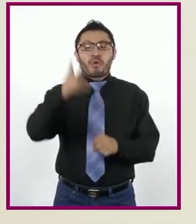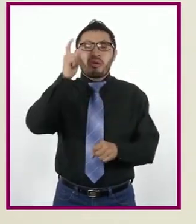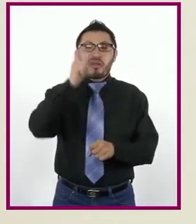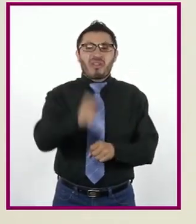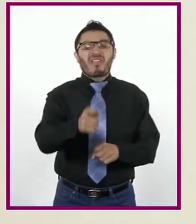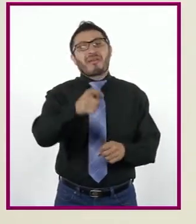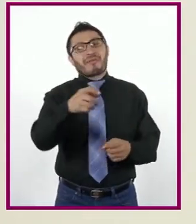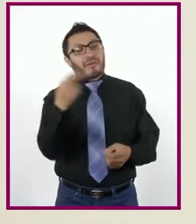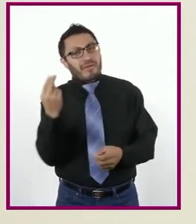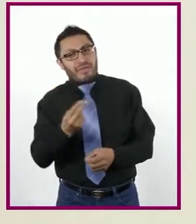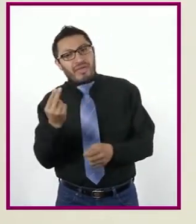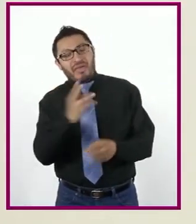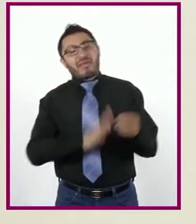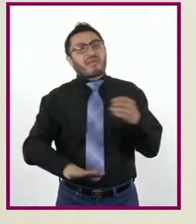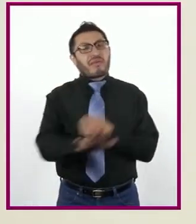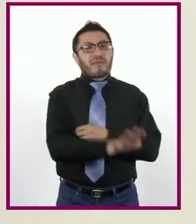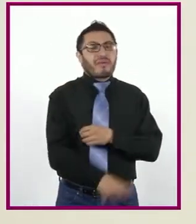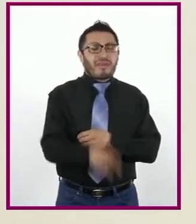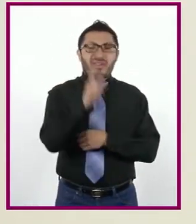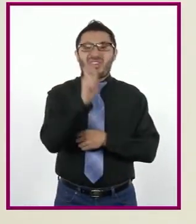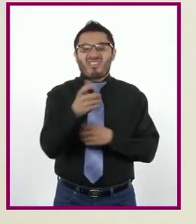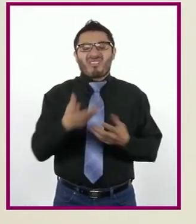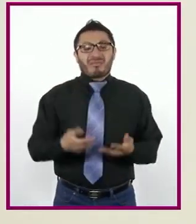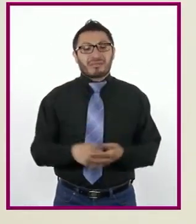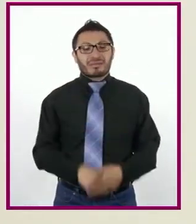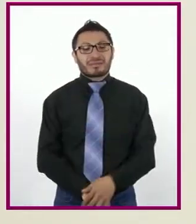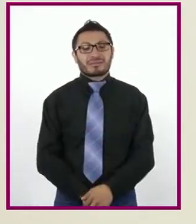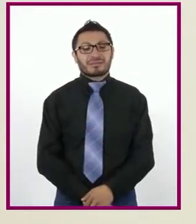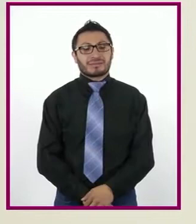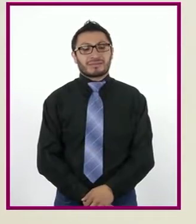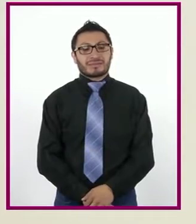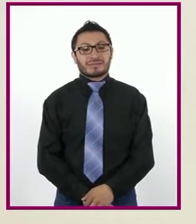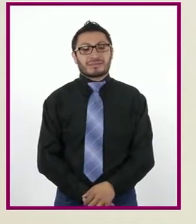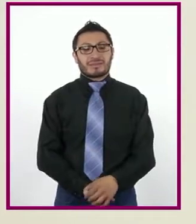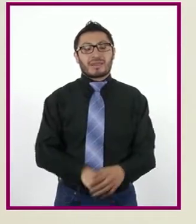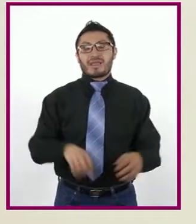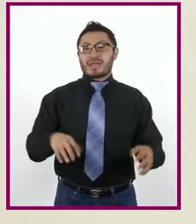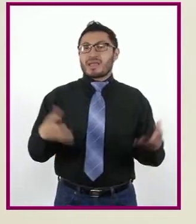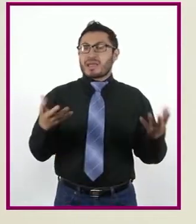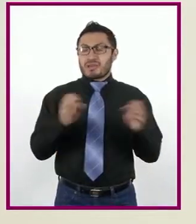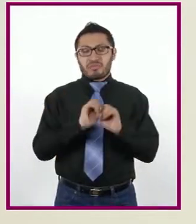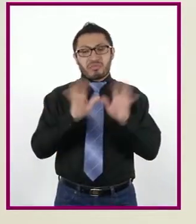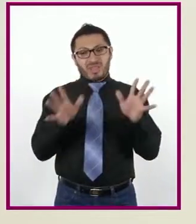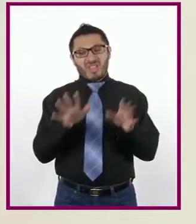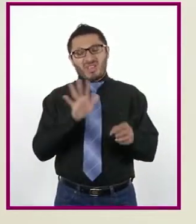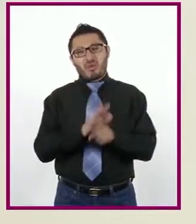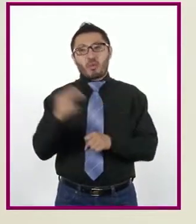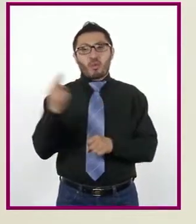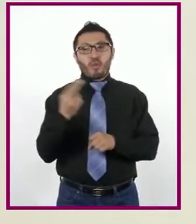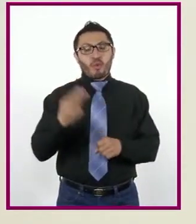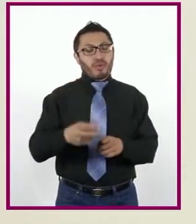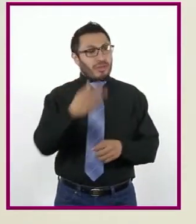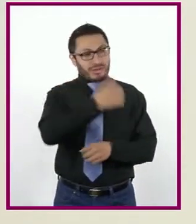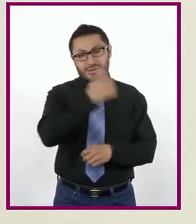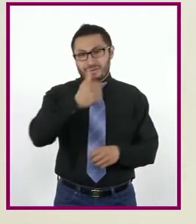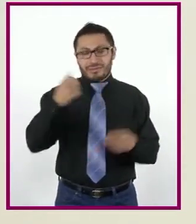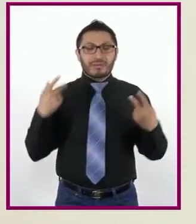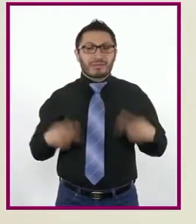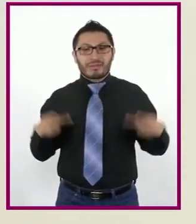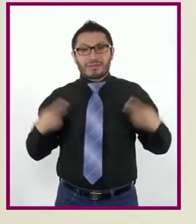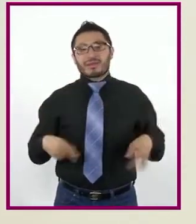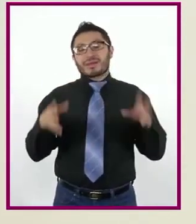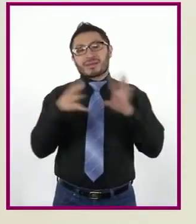necesidades básicas y qué son exactamente. En términos generales, las necesidades del ser humano se